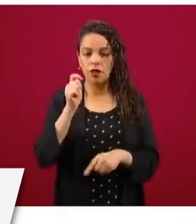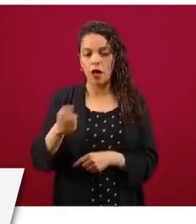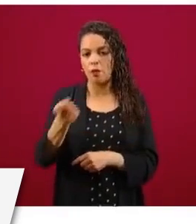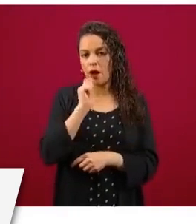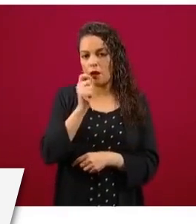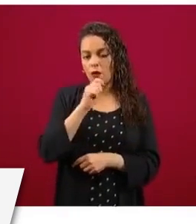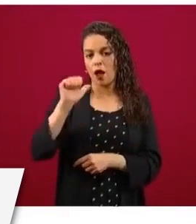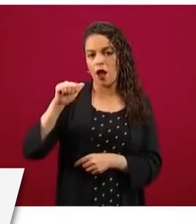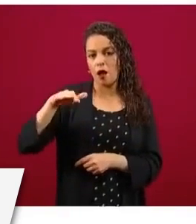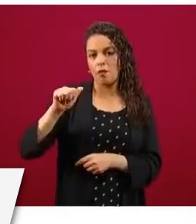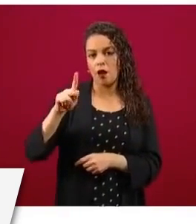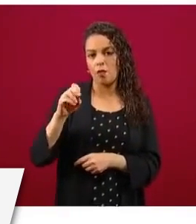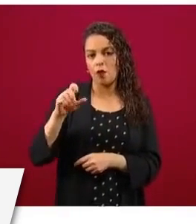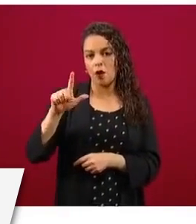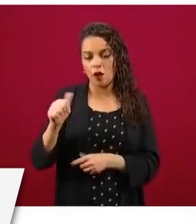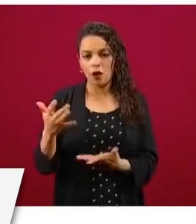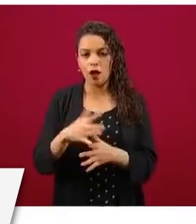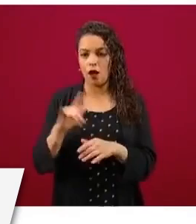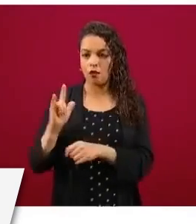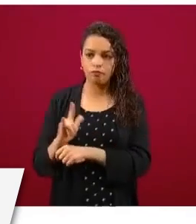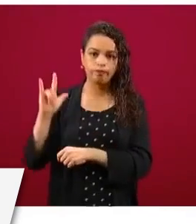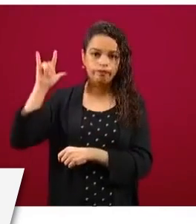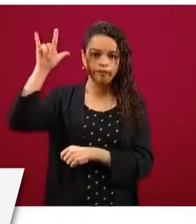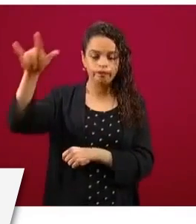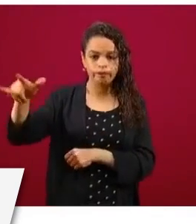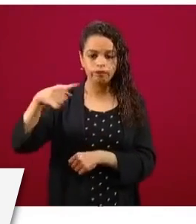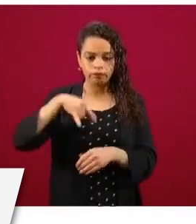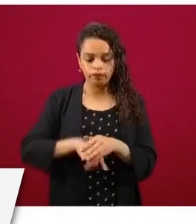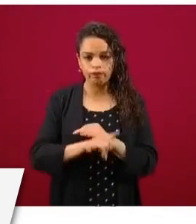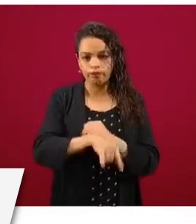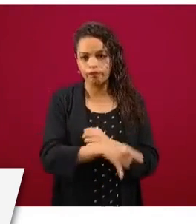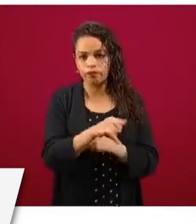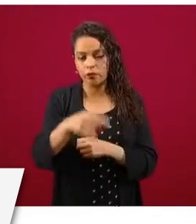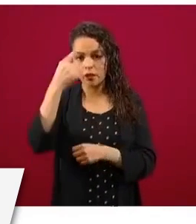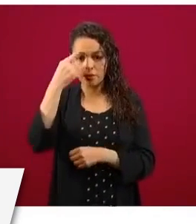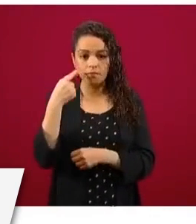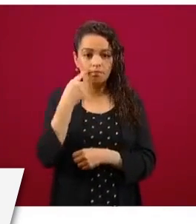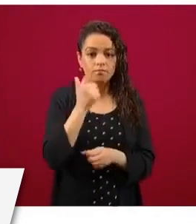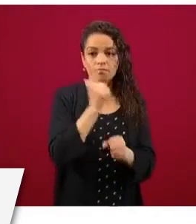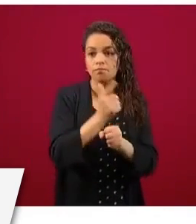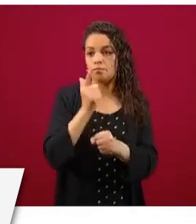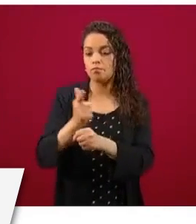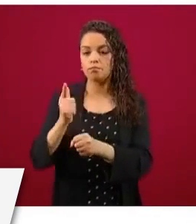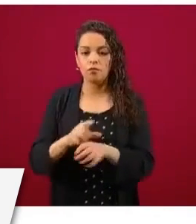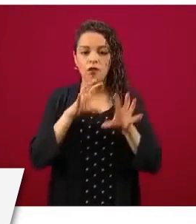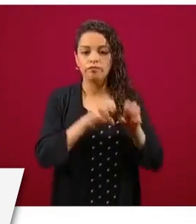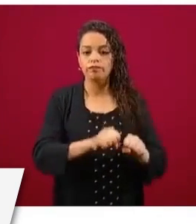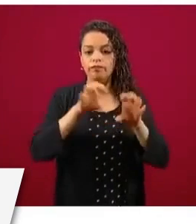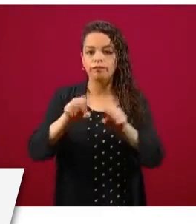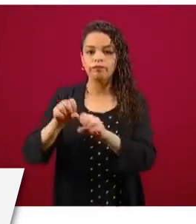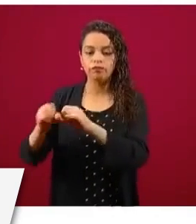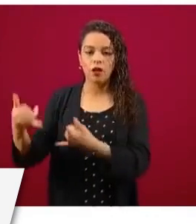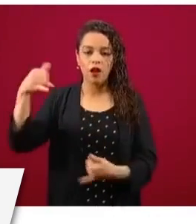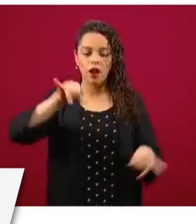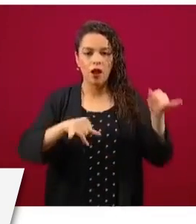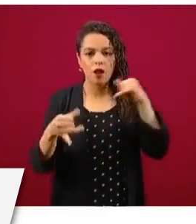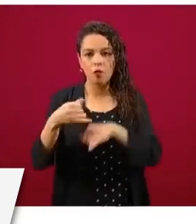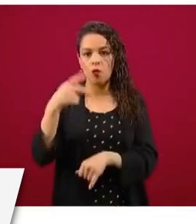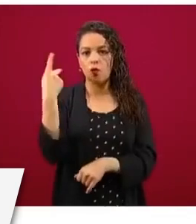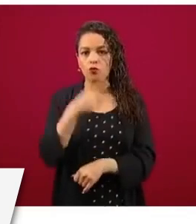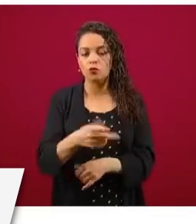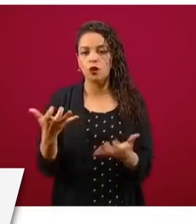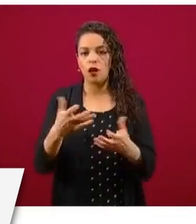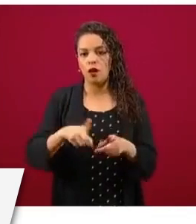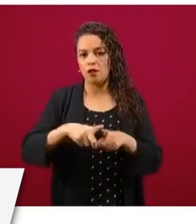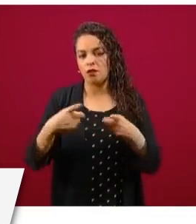reconocimientos aéreos, reconocimientos terrestres, la localización y judicialización de laboratorios de droga sintética,